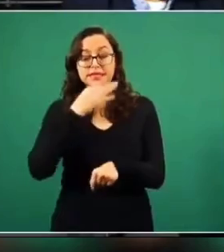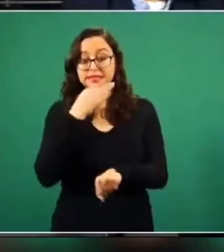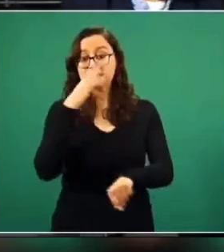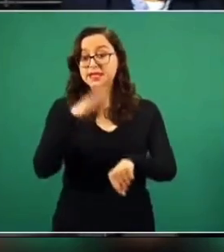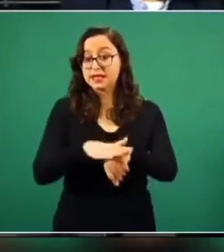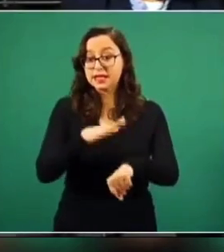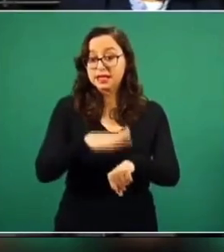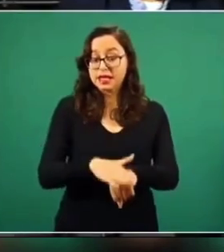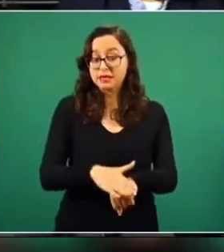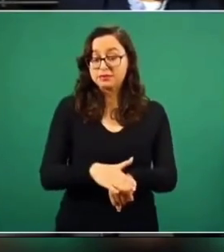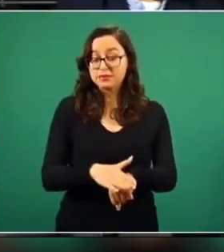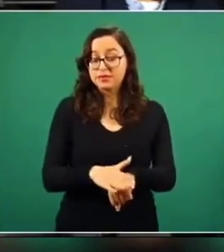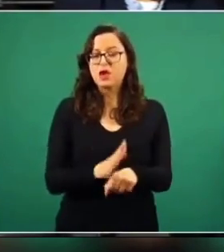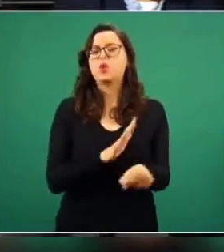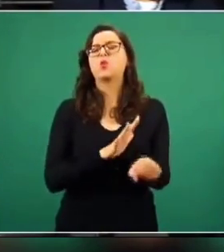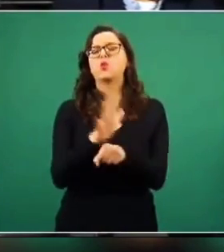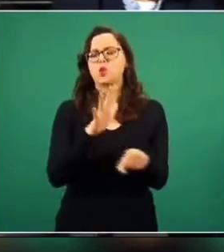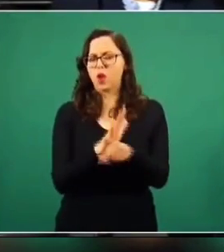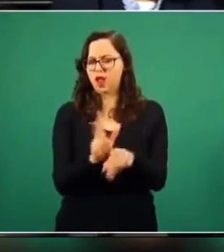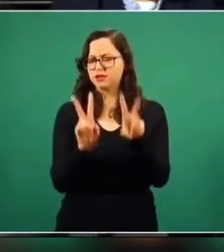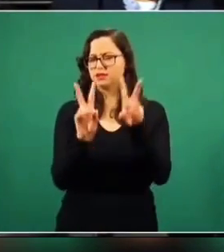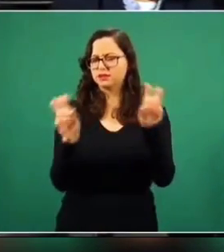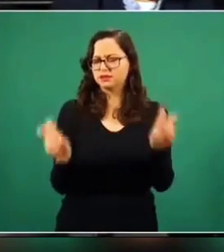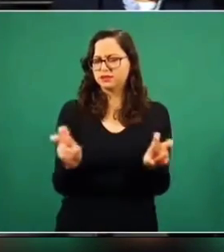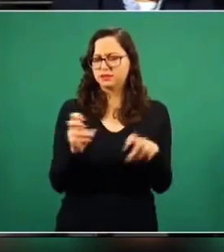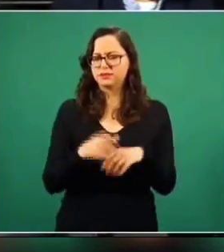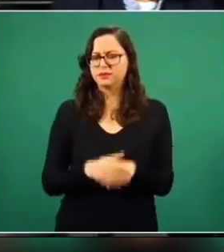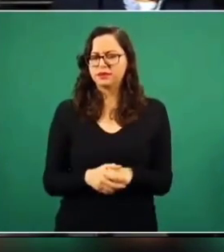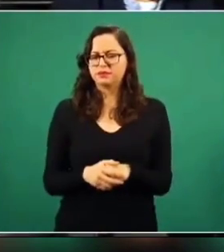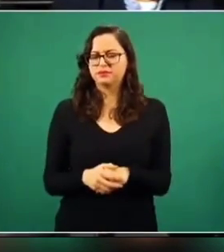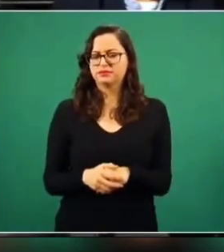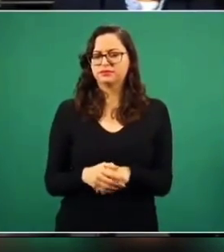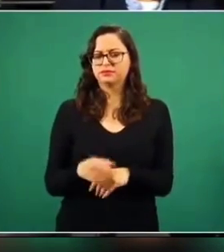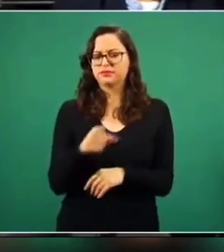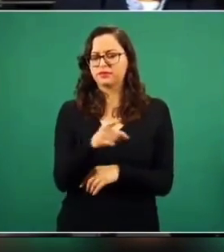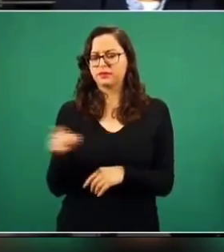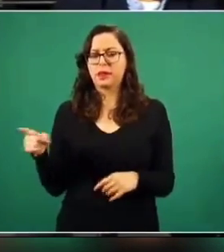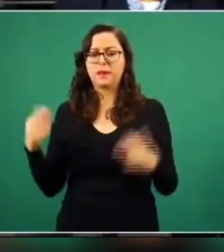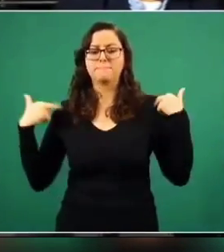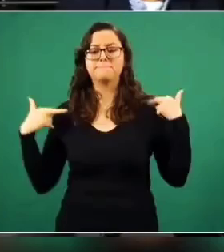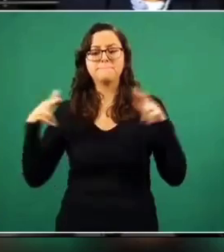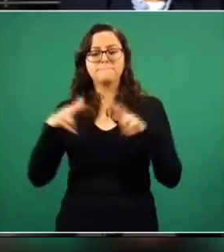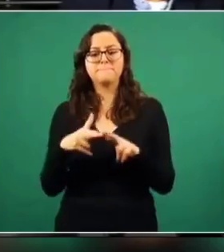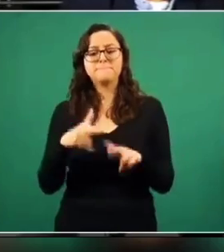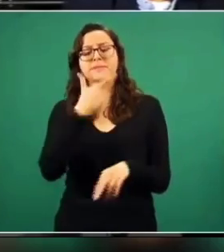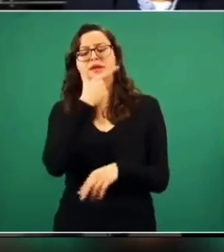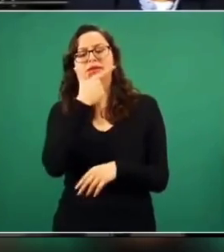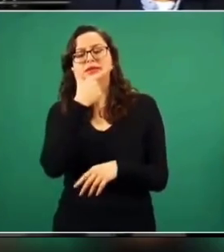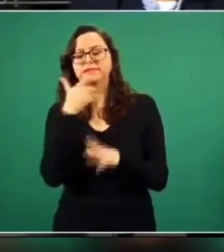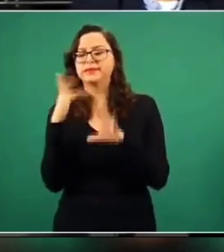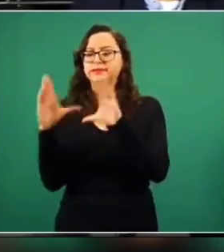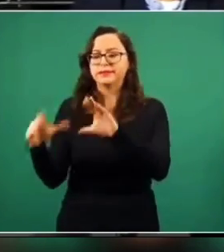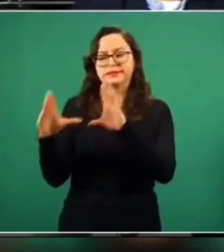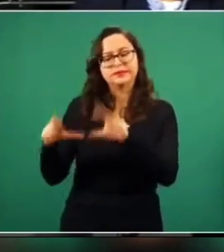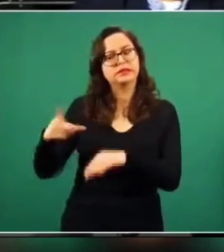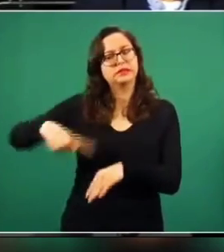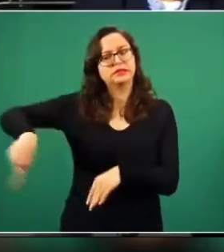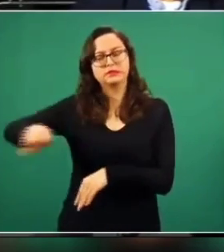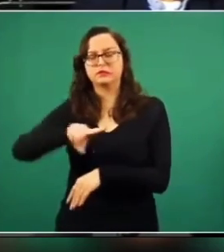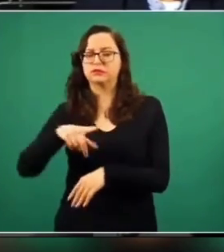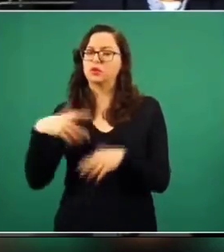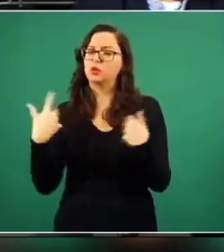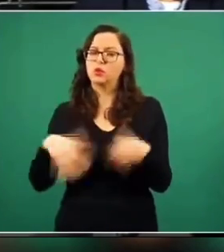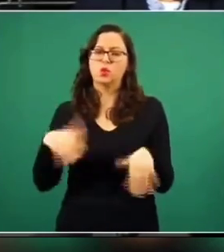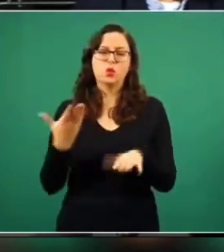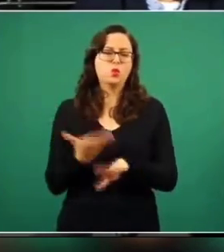de las injusticias y falta de atención para las y los teachers del Programa Nacional de Inglés PRONI. Usted dio